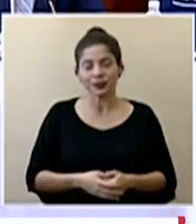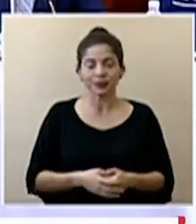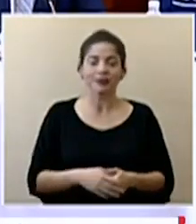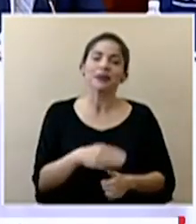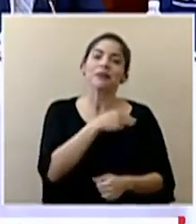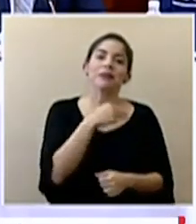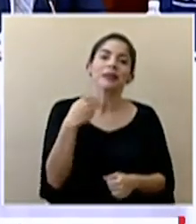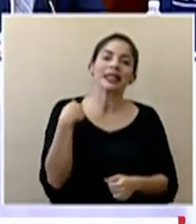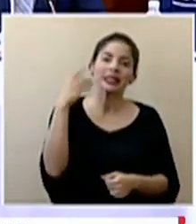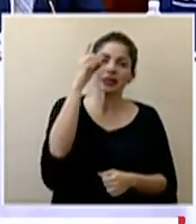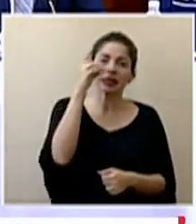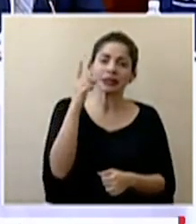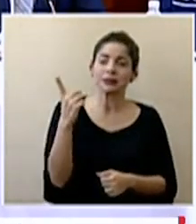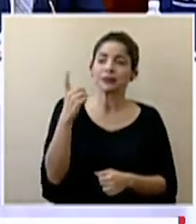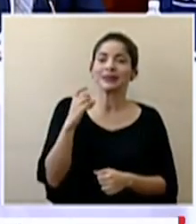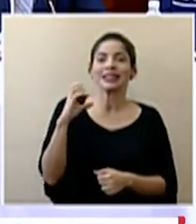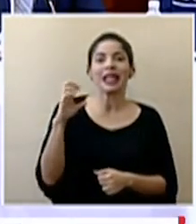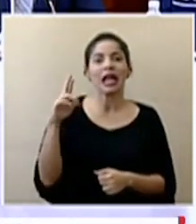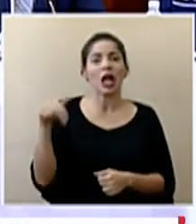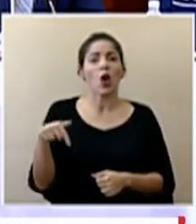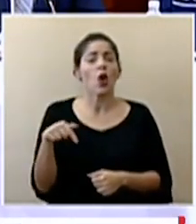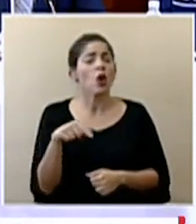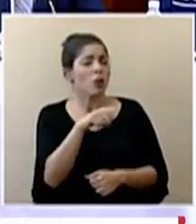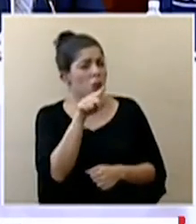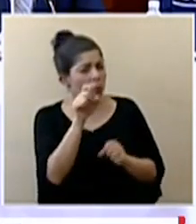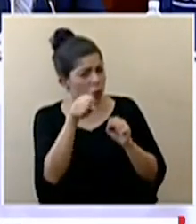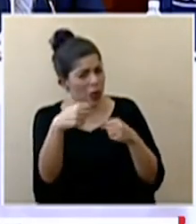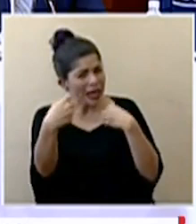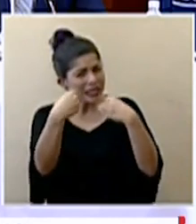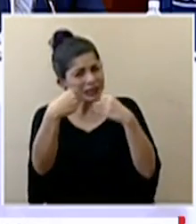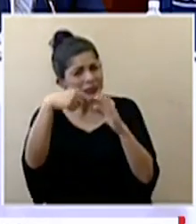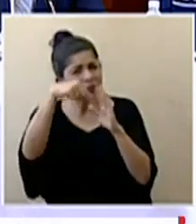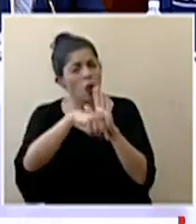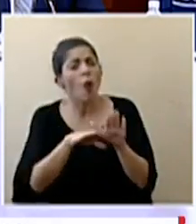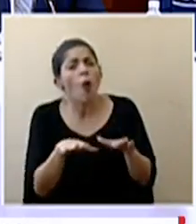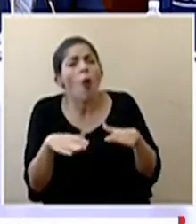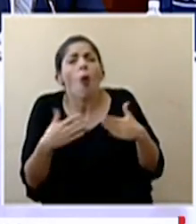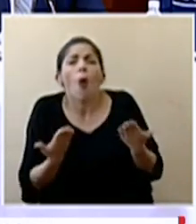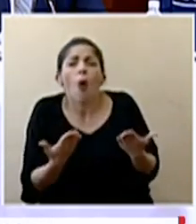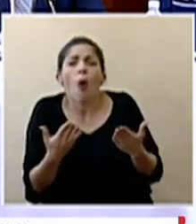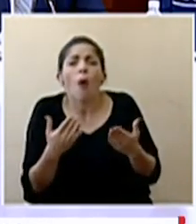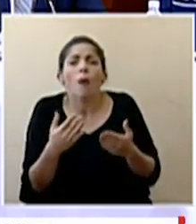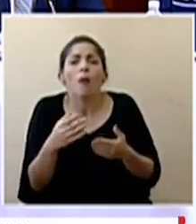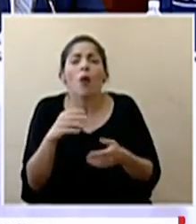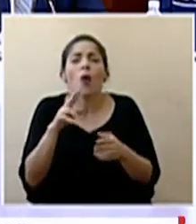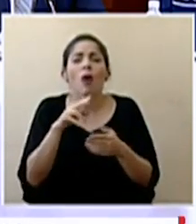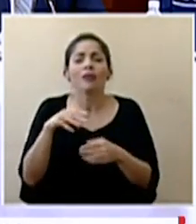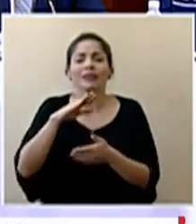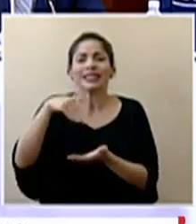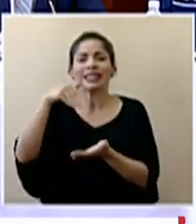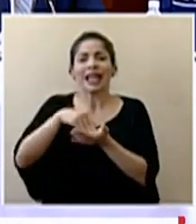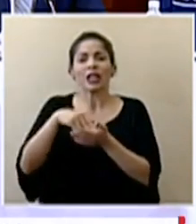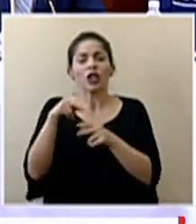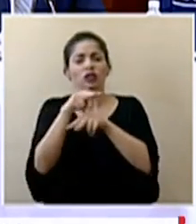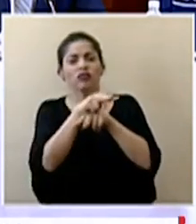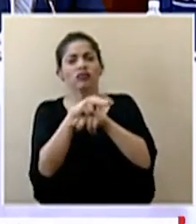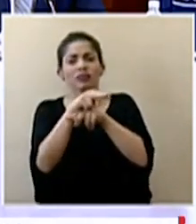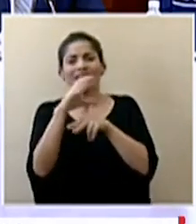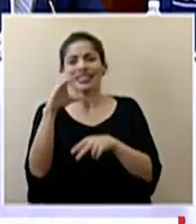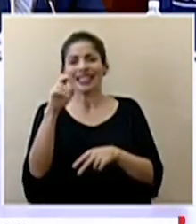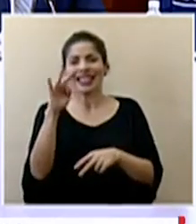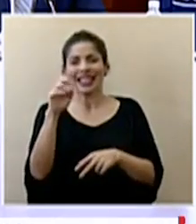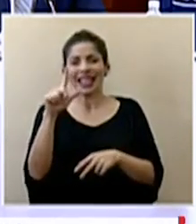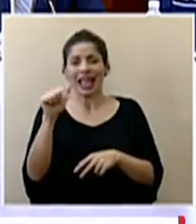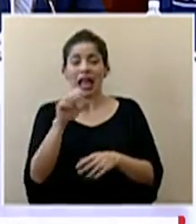Ministro Salas consulta CR hoy si pueden explicar más en detalle cómo funcionan los puntos centinela podrían detallar cuáles son las áreas de